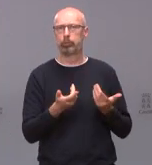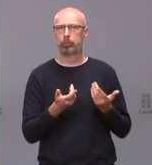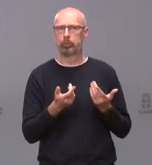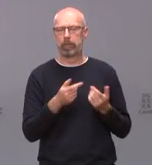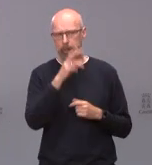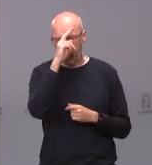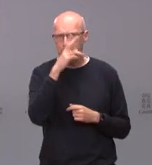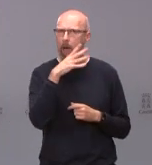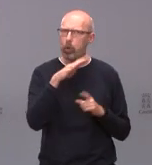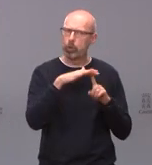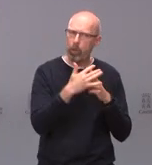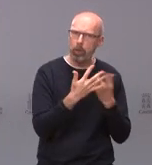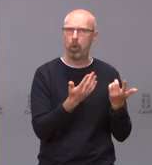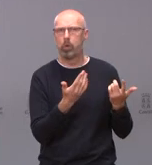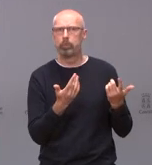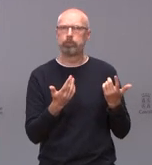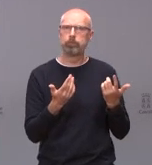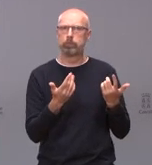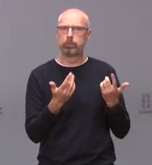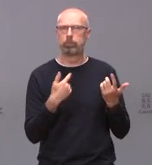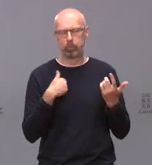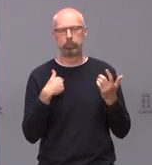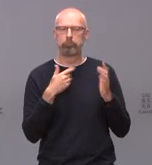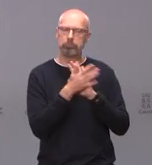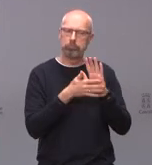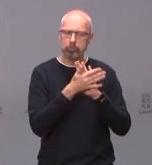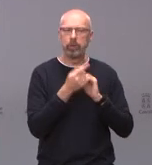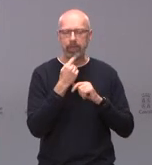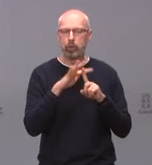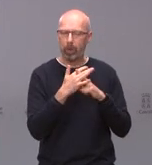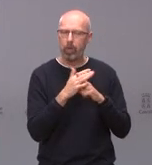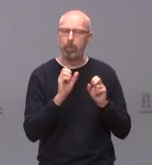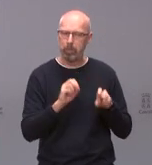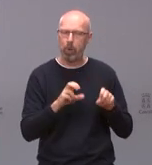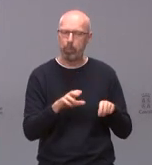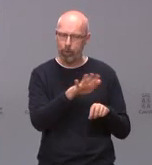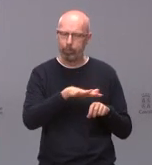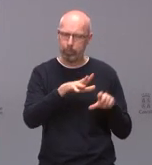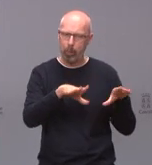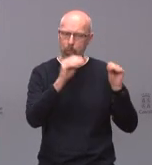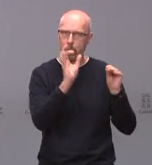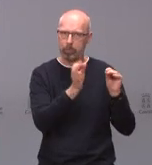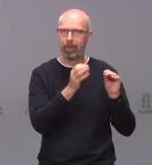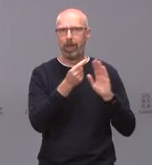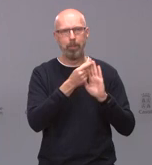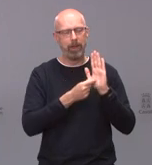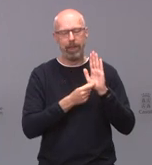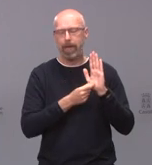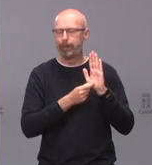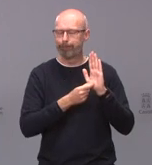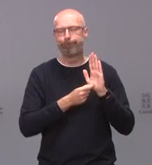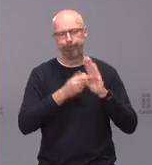preocupado por la situación le dije que efectivamente la situación estaba empeorando en Burgos y que vamos a tomar medidas en